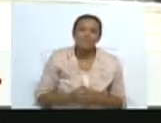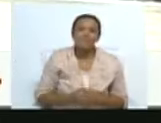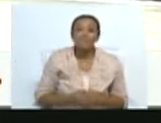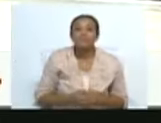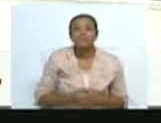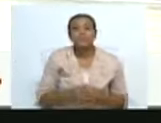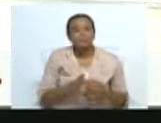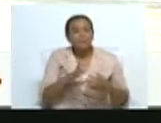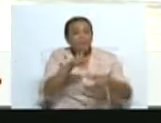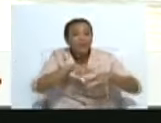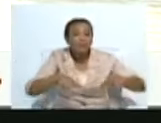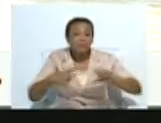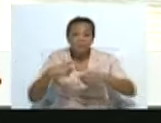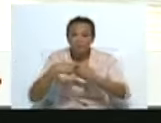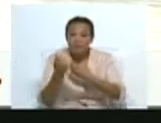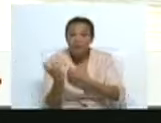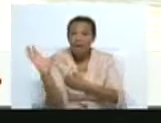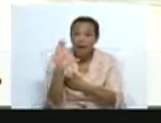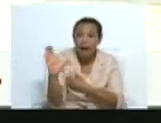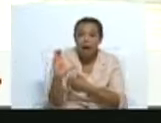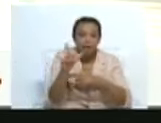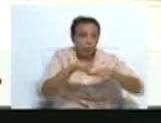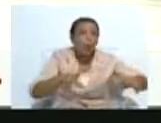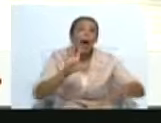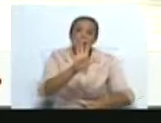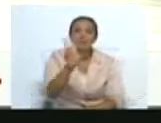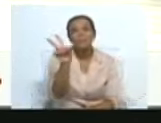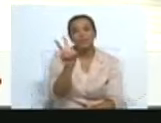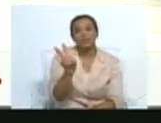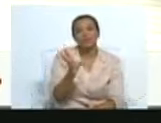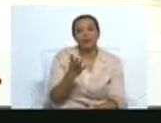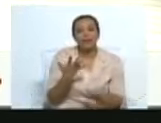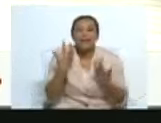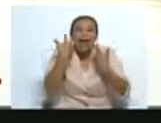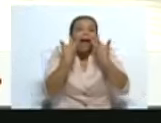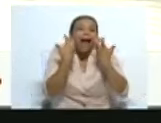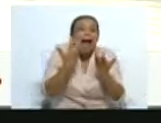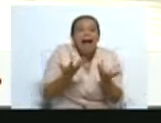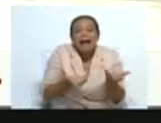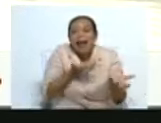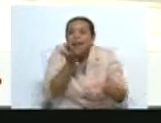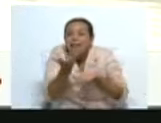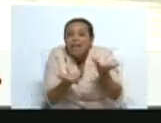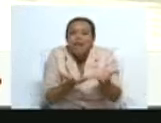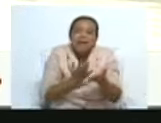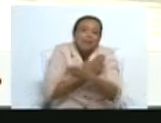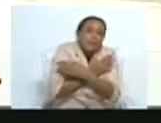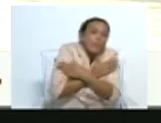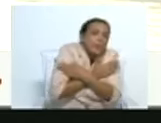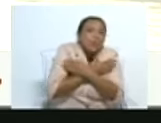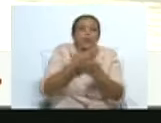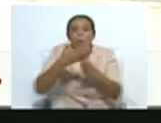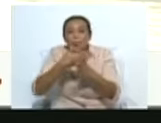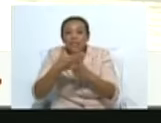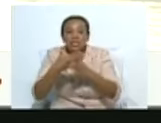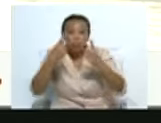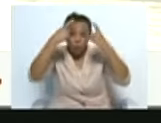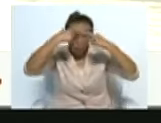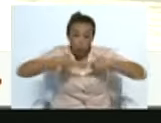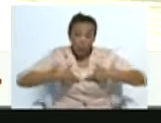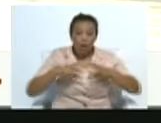que te ocurrió en el interior del país y en las salas, eso es Venezuela. Qué bueno que pudiste compartir con nosotros desde tu